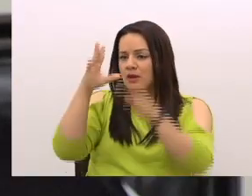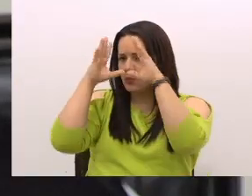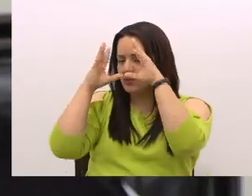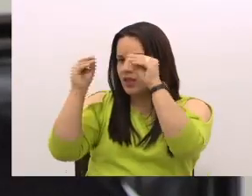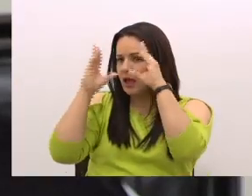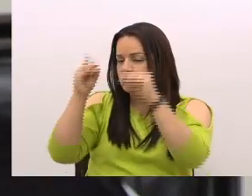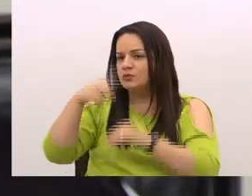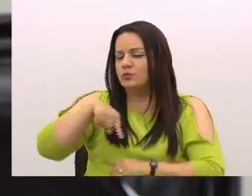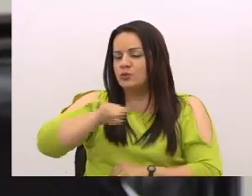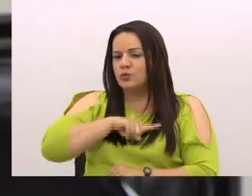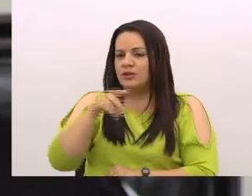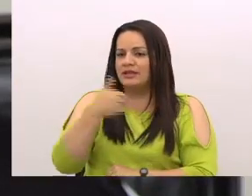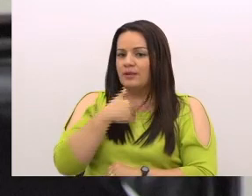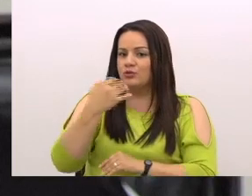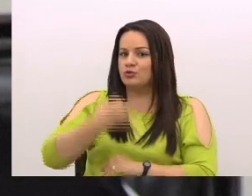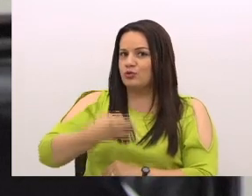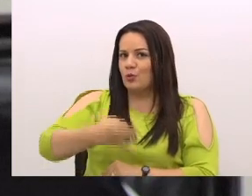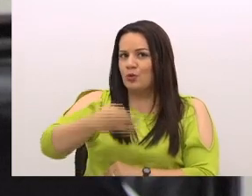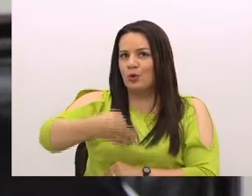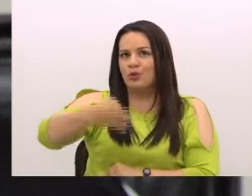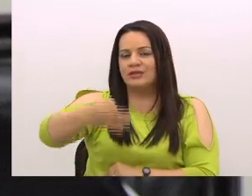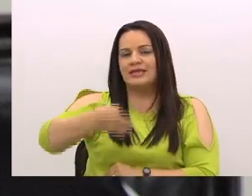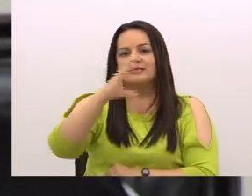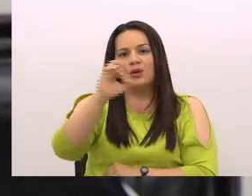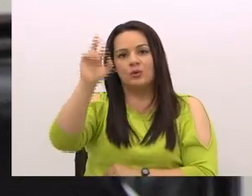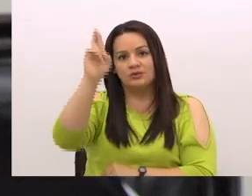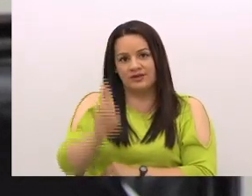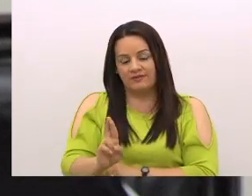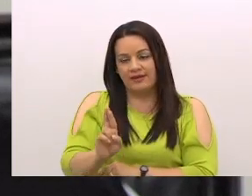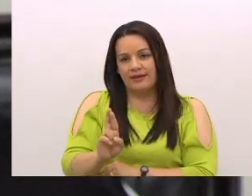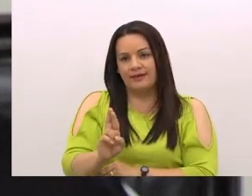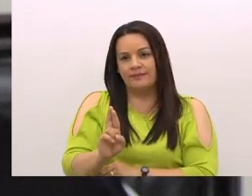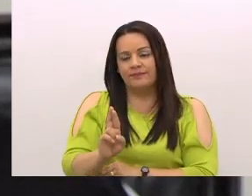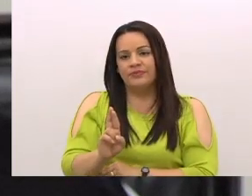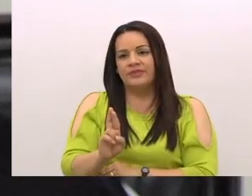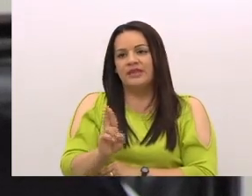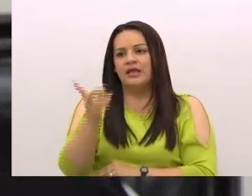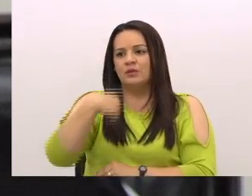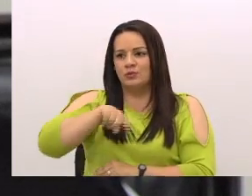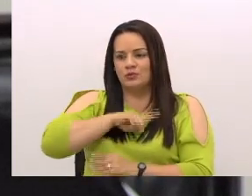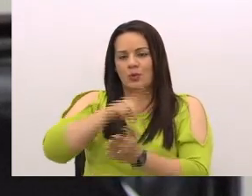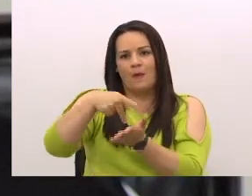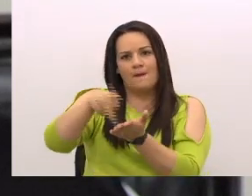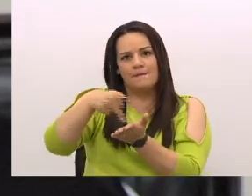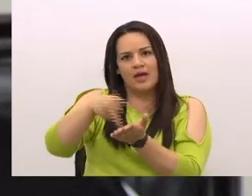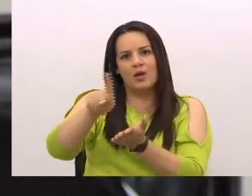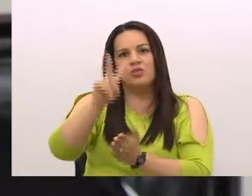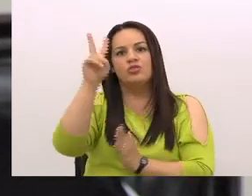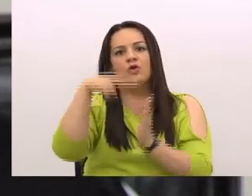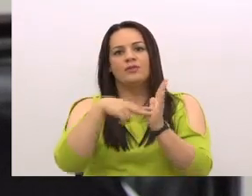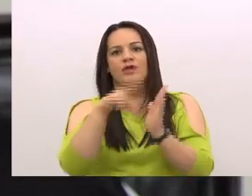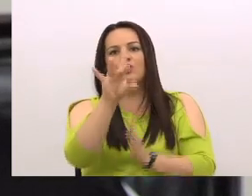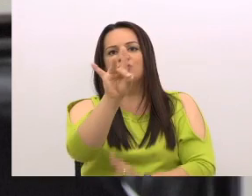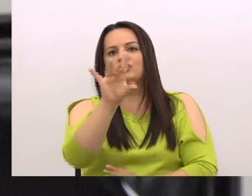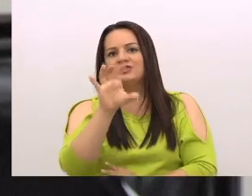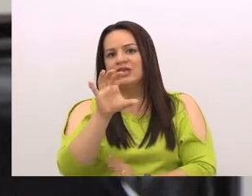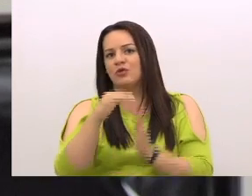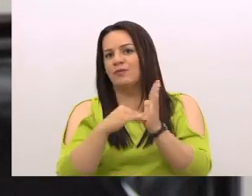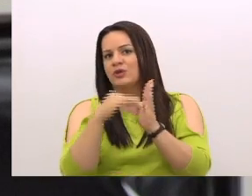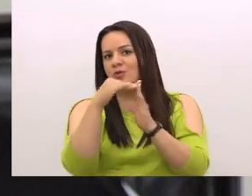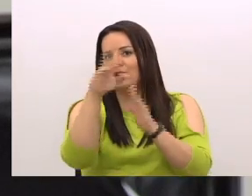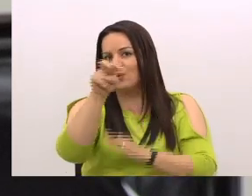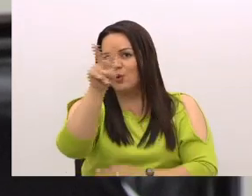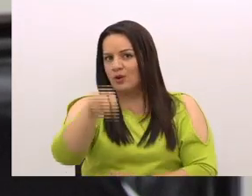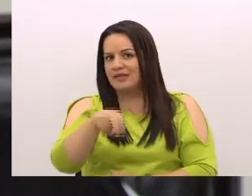es que todos los días en Costa Rica estamos pagando 2.800 millones de